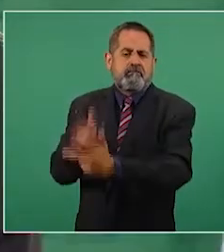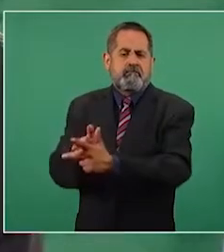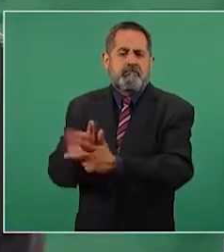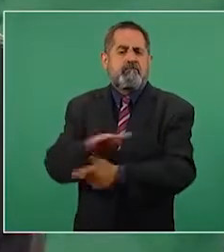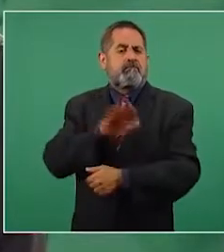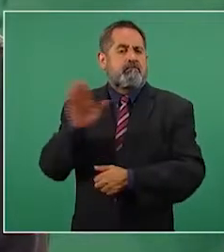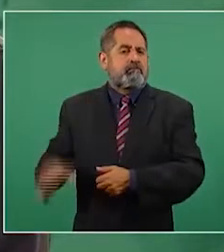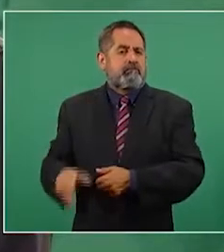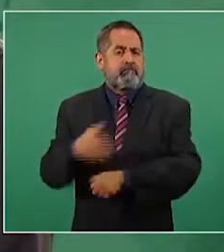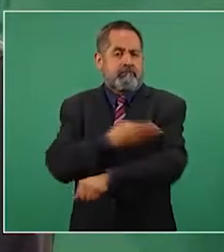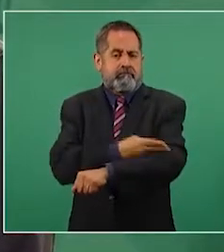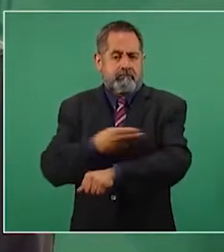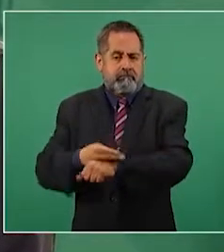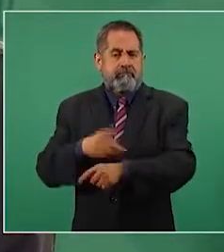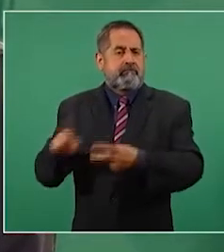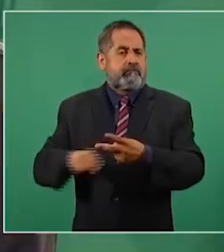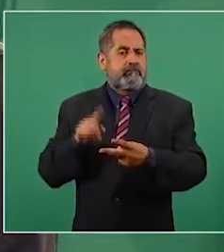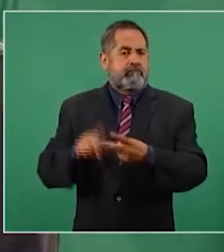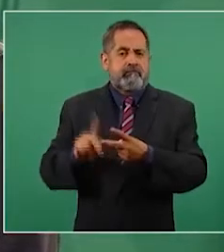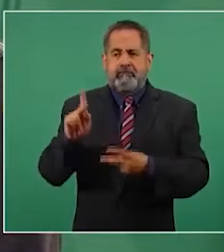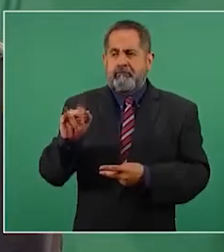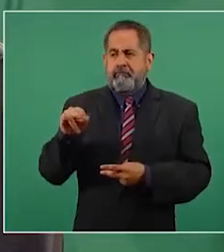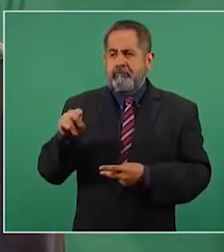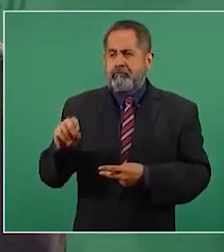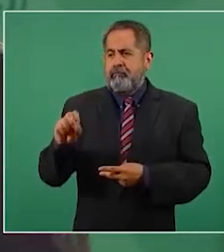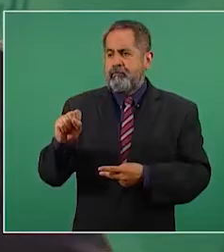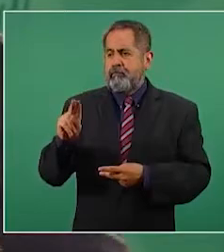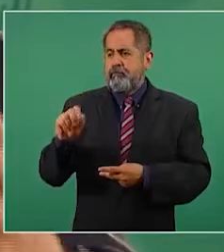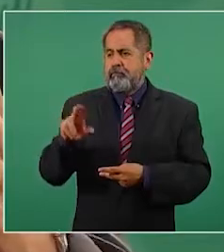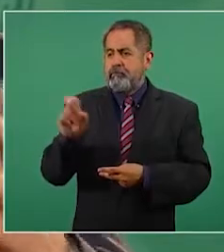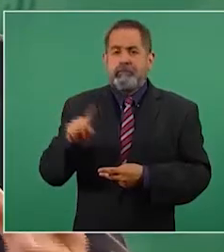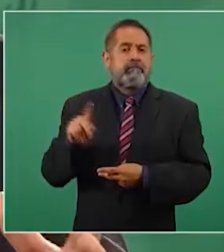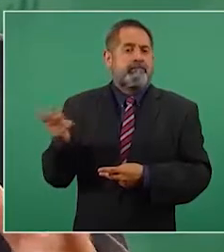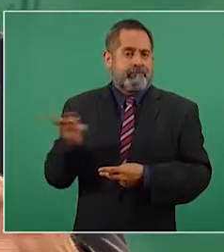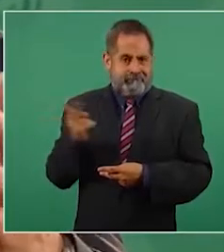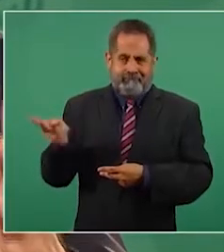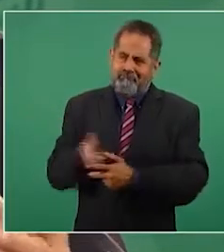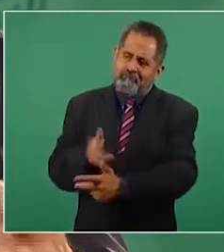vicepresidente Madero María Pino Suárez, todos ellos.